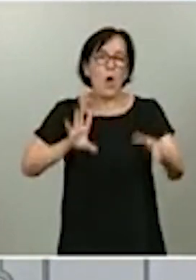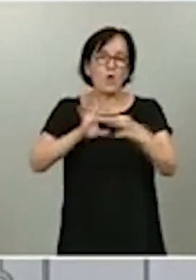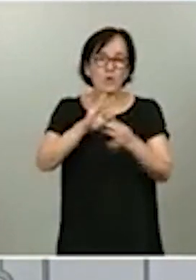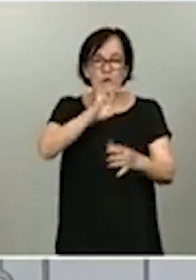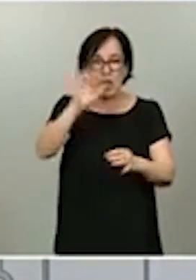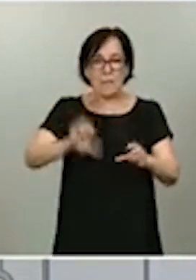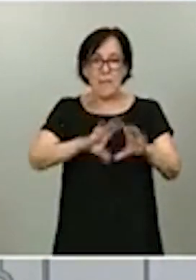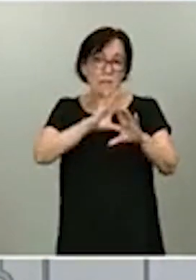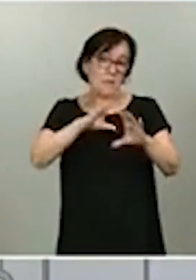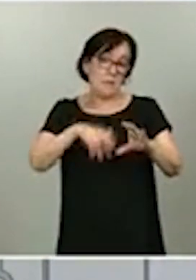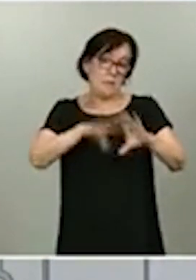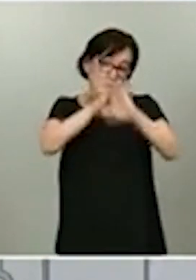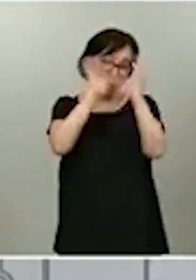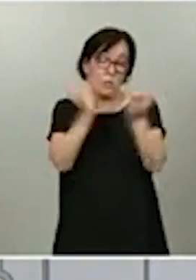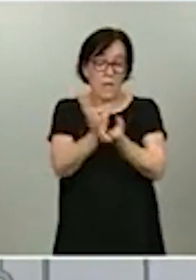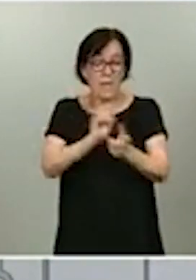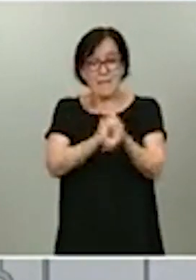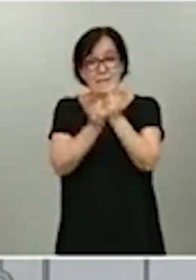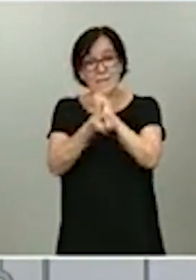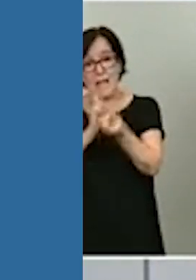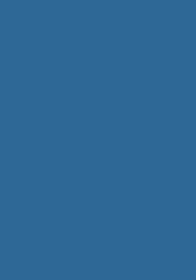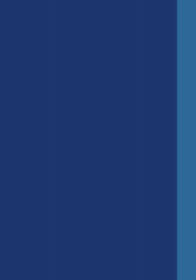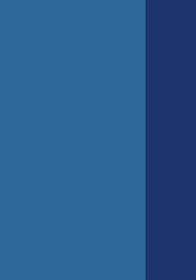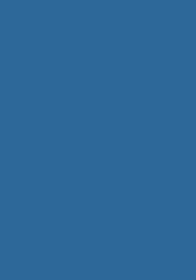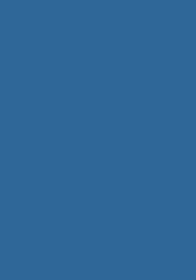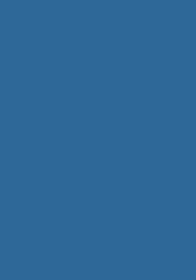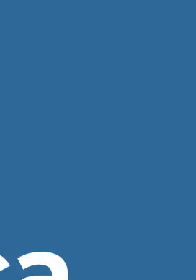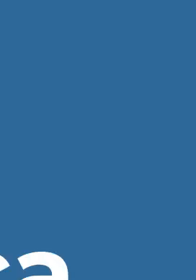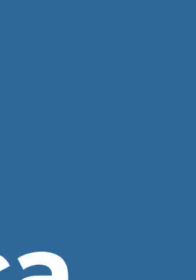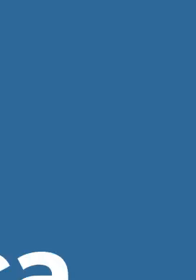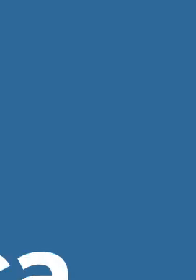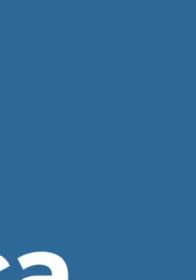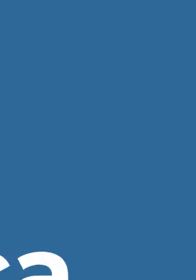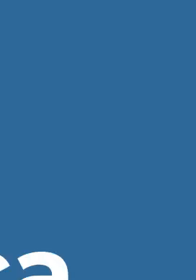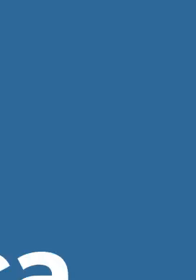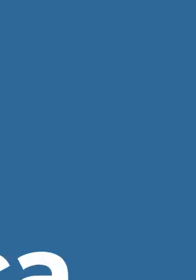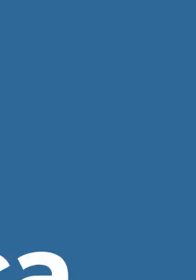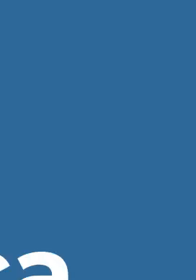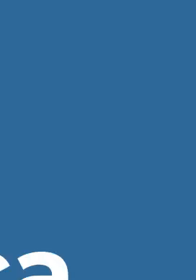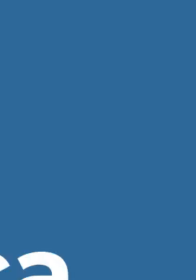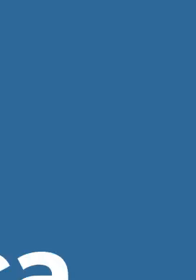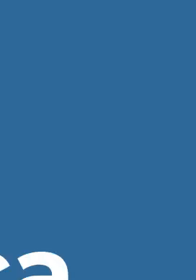cuando todo esto cambie se tendrá que hacer, se hará de otra forma. ¡Gracias!